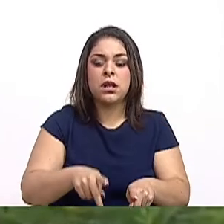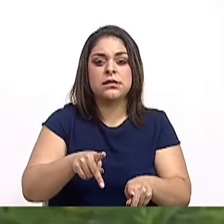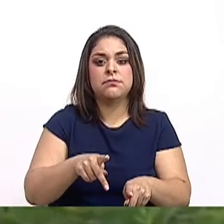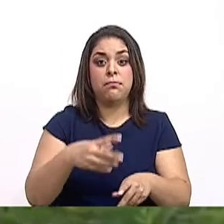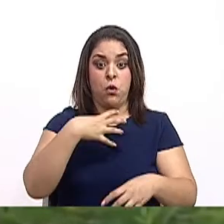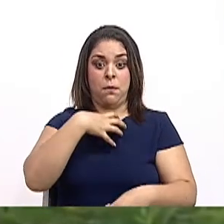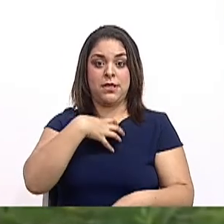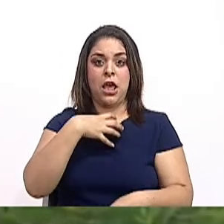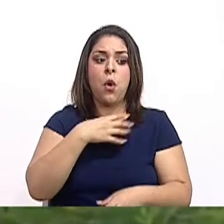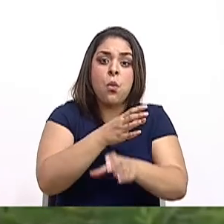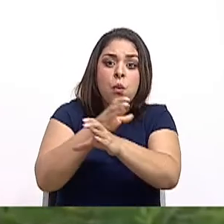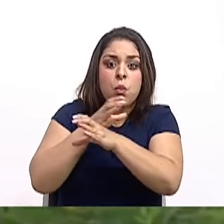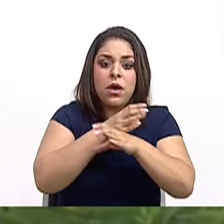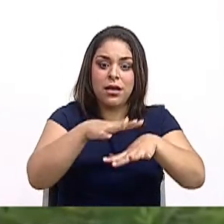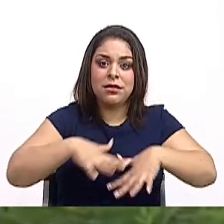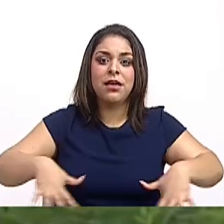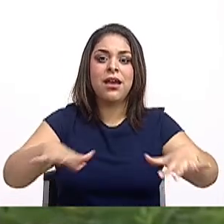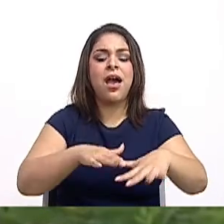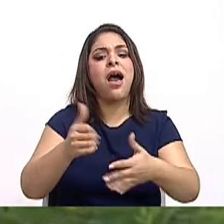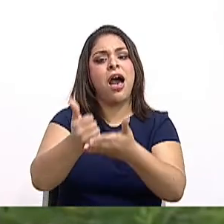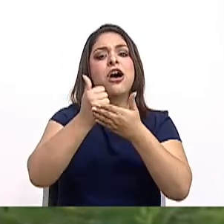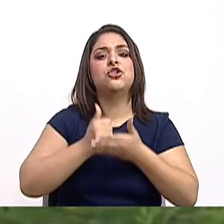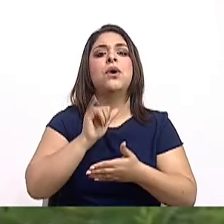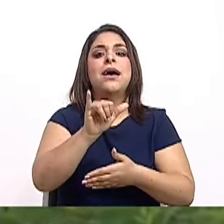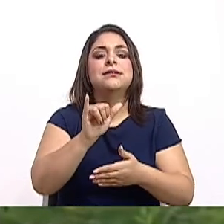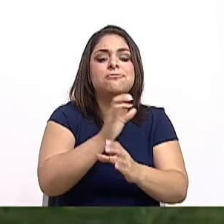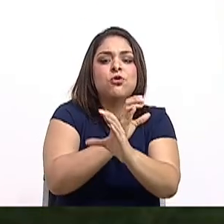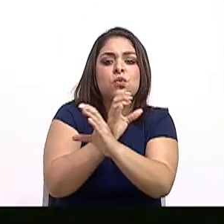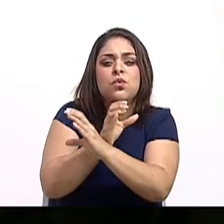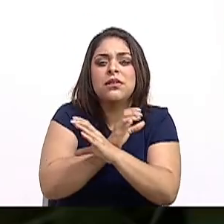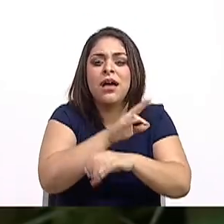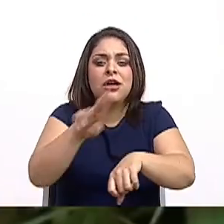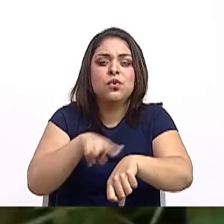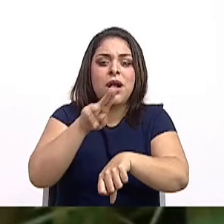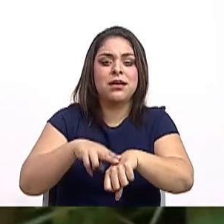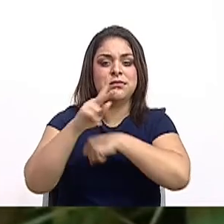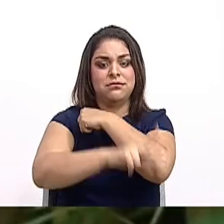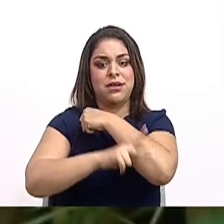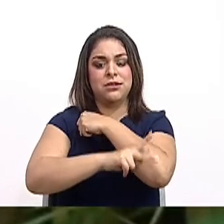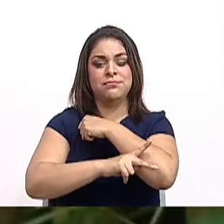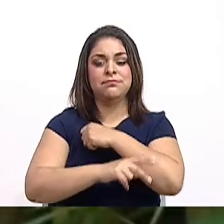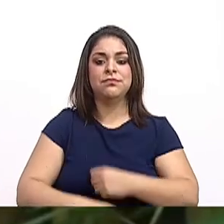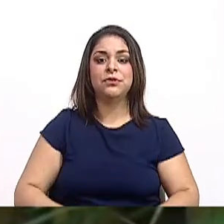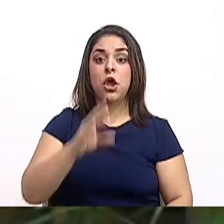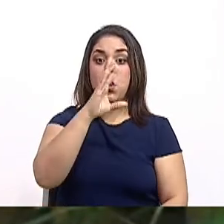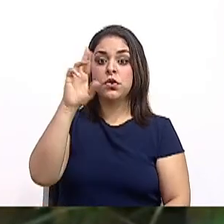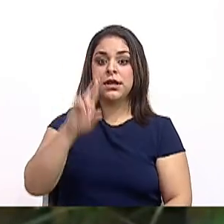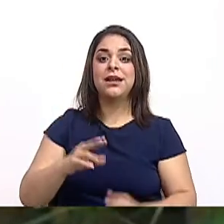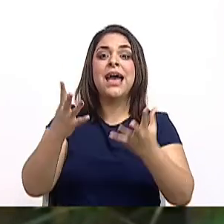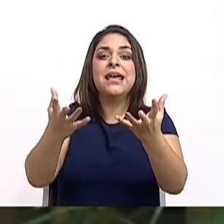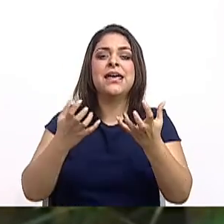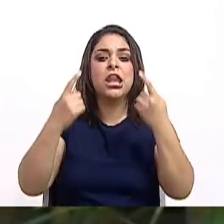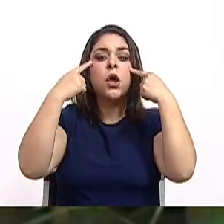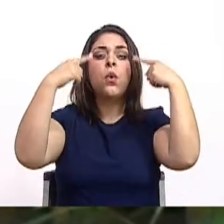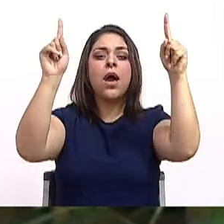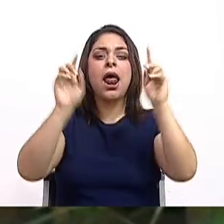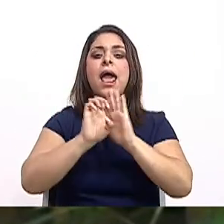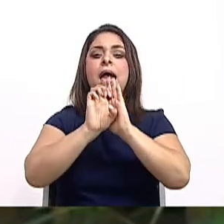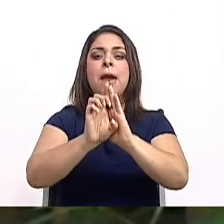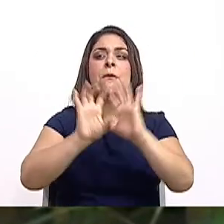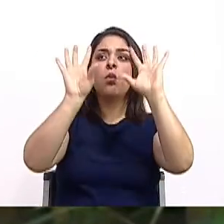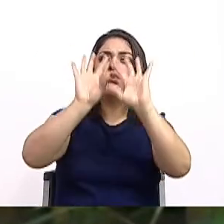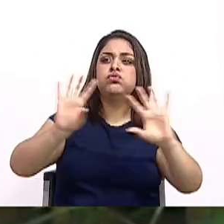y ayuden a conservar así el recurso natural más preciado del país. Costa Rica quiere llegar a ser como carbón neutral, ejemplo,